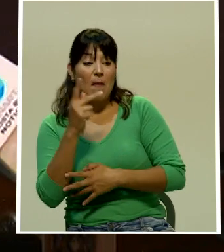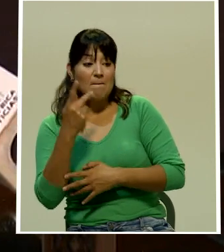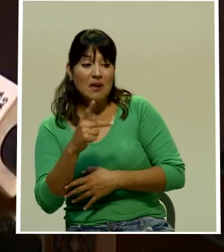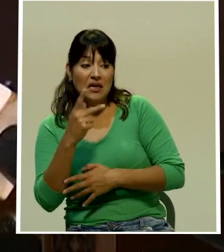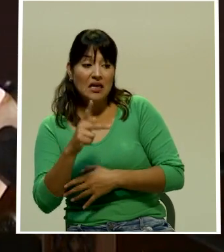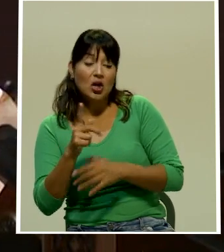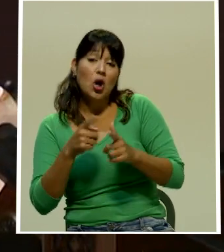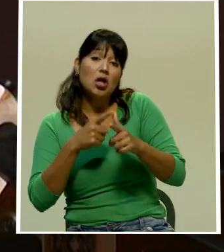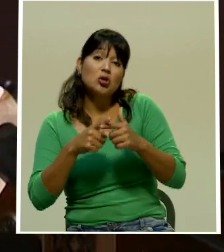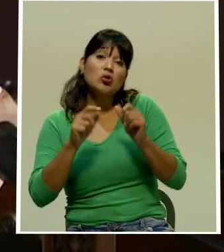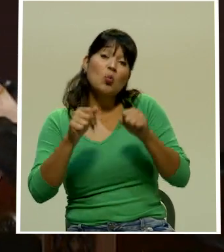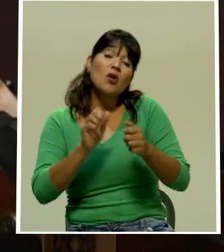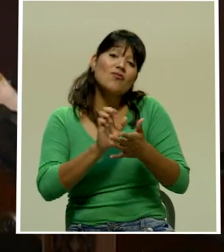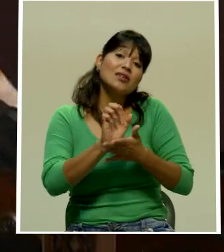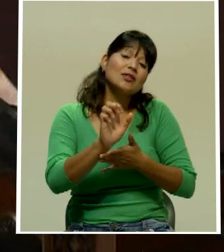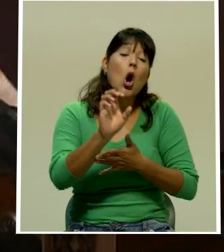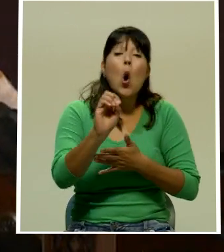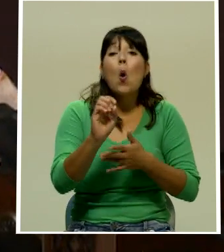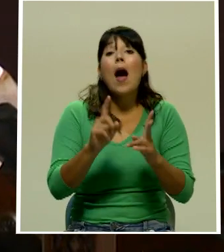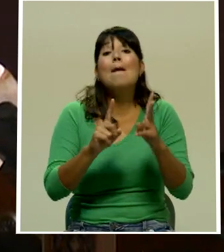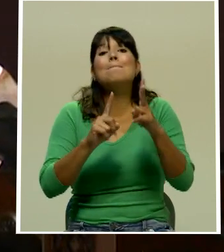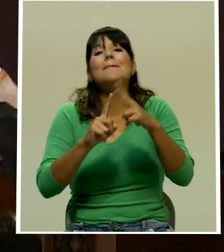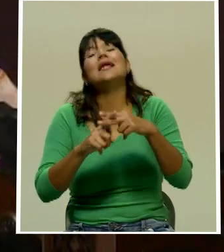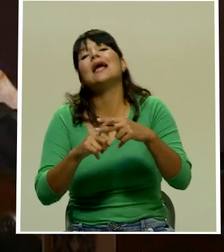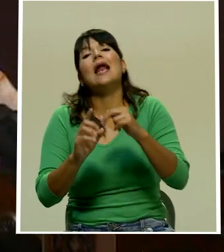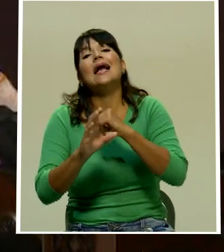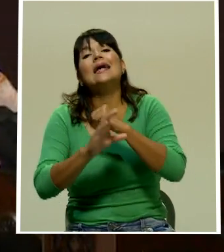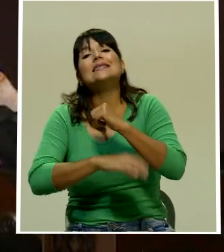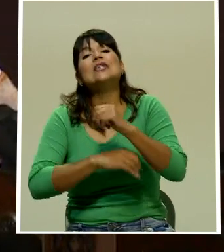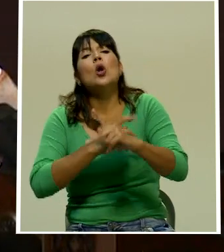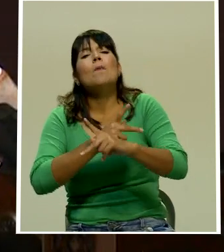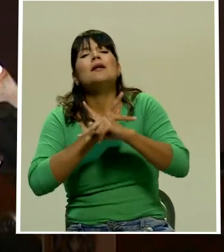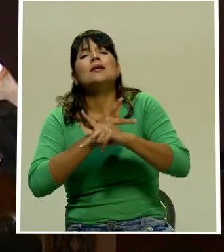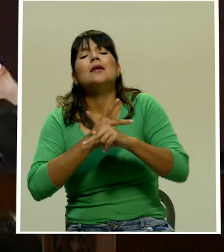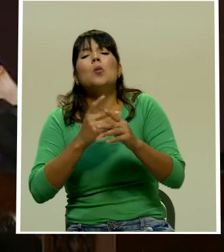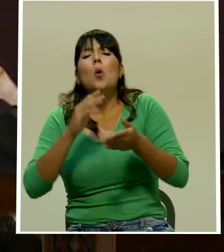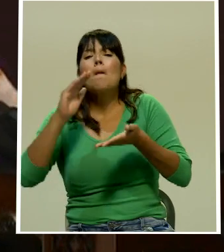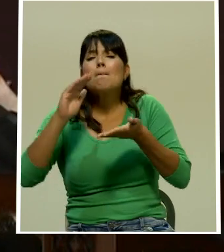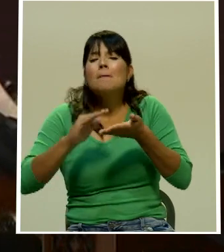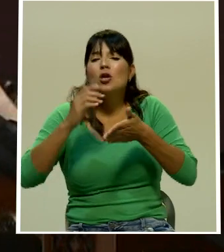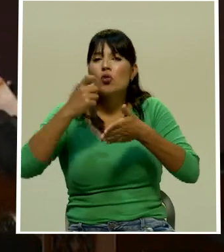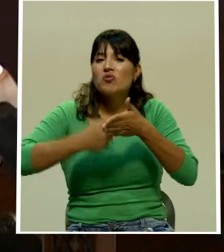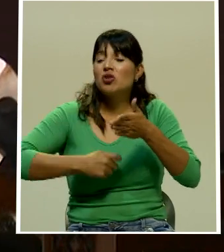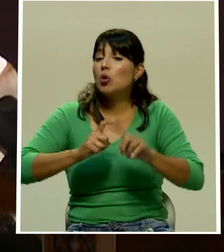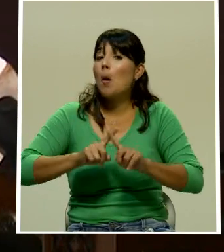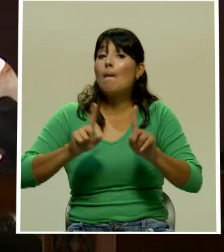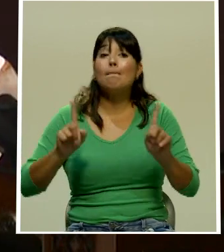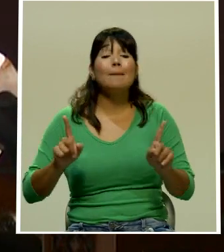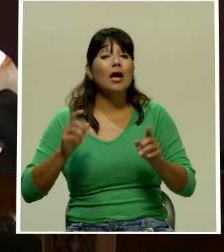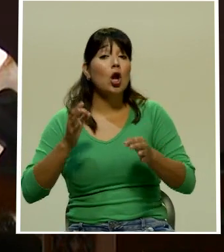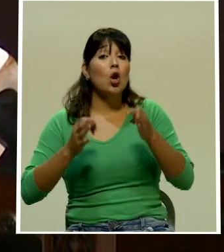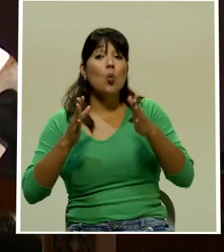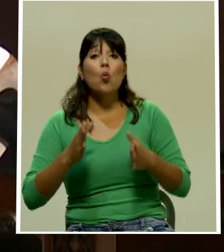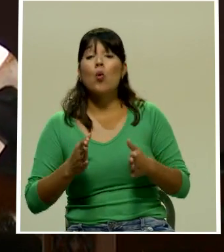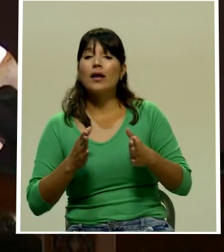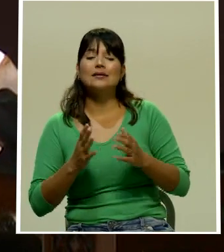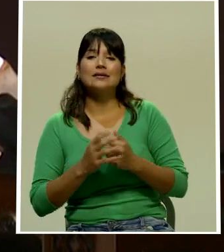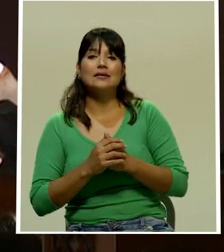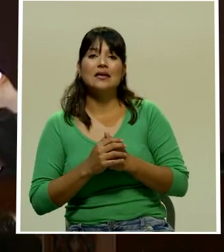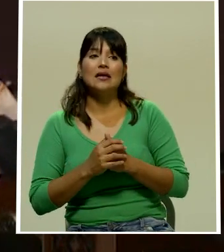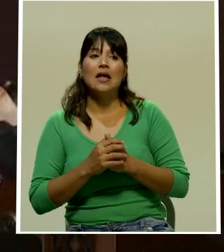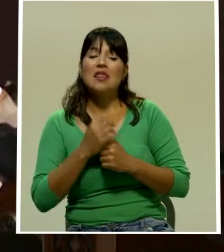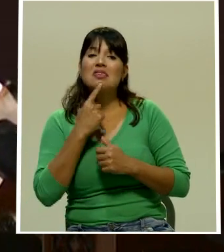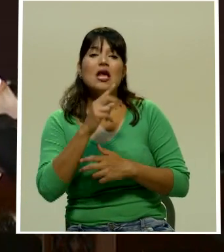están solicitando. Pero en este caso las medidas fueron claras de restricción, fueron claras de decir no se permite reunirse en